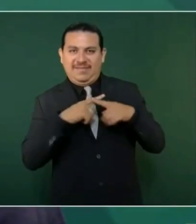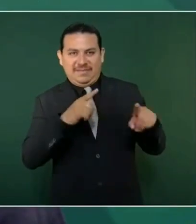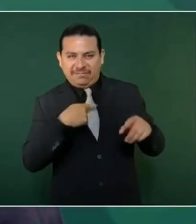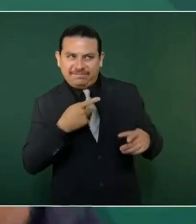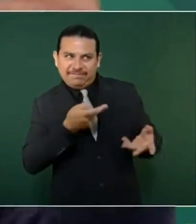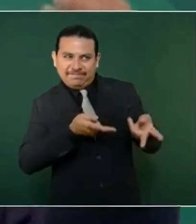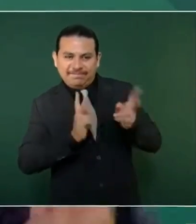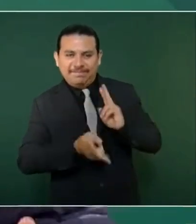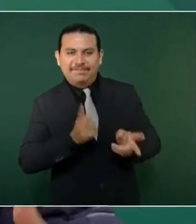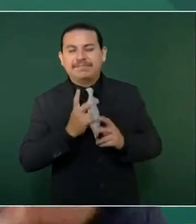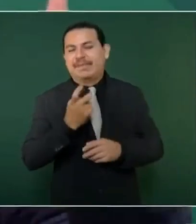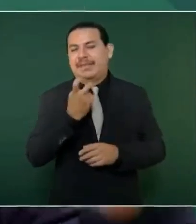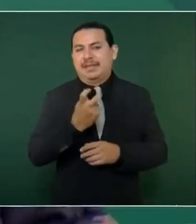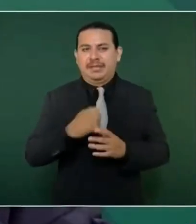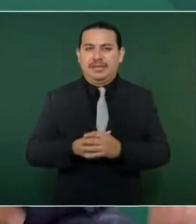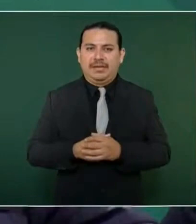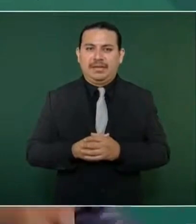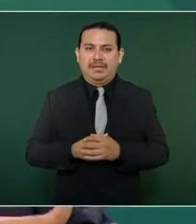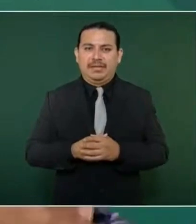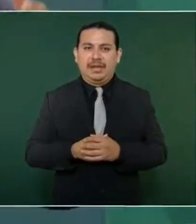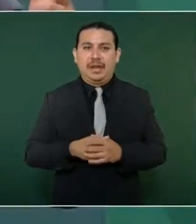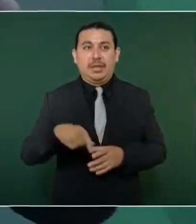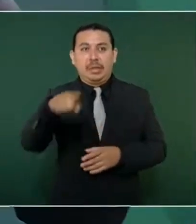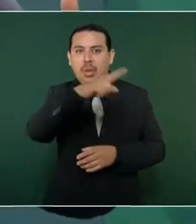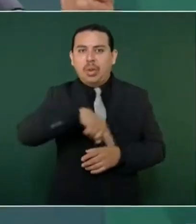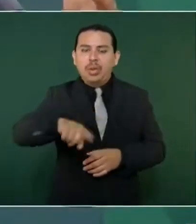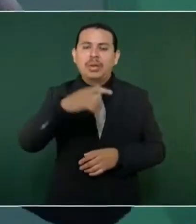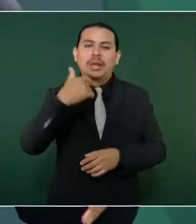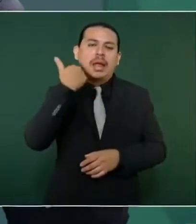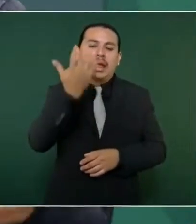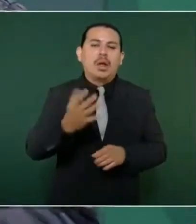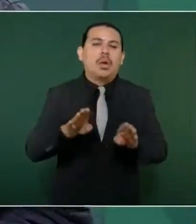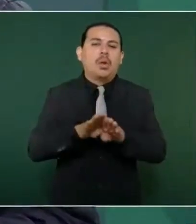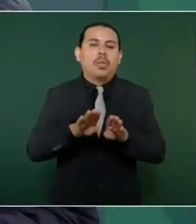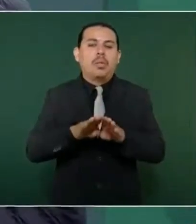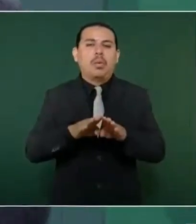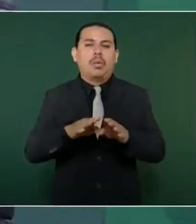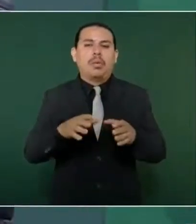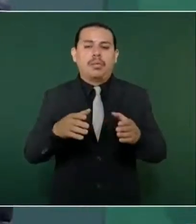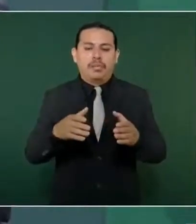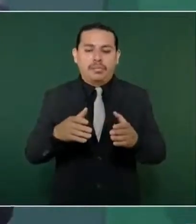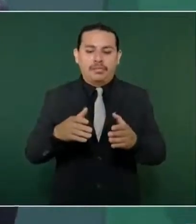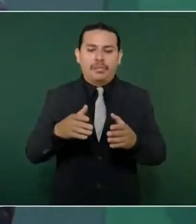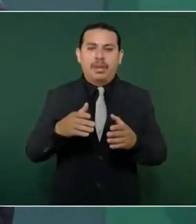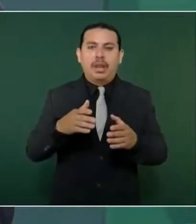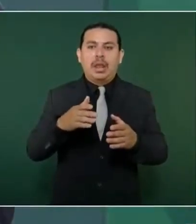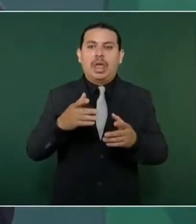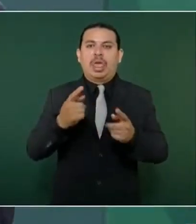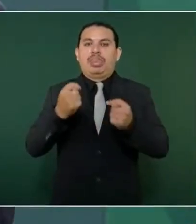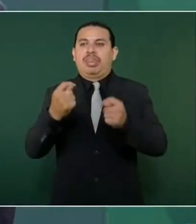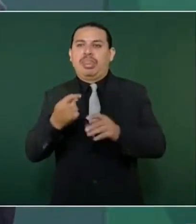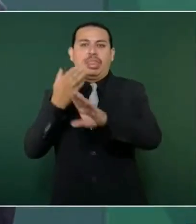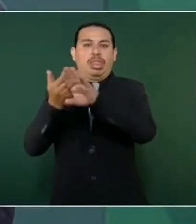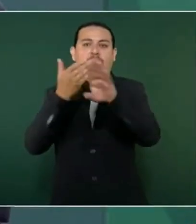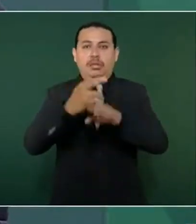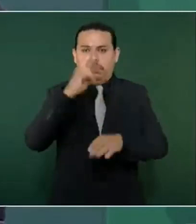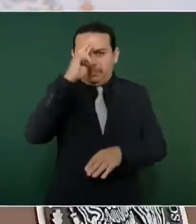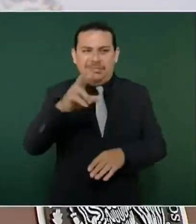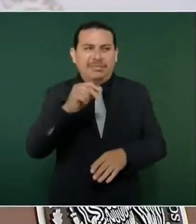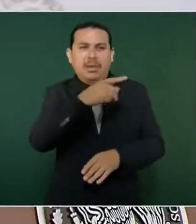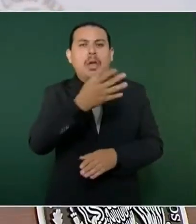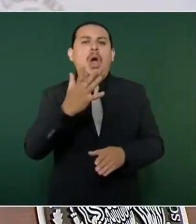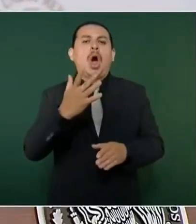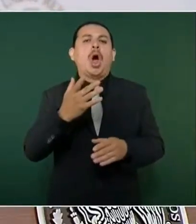Son los que quieren someter, no respetan, no